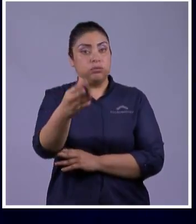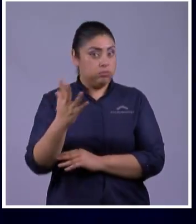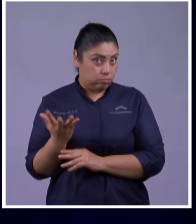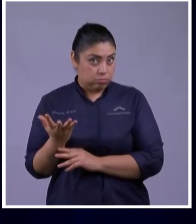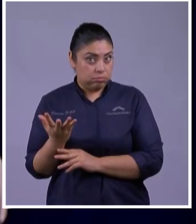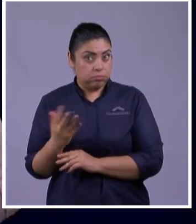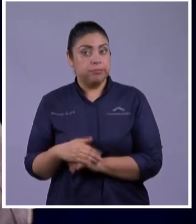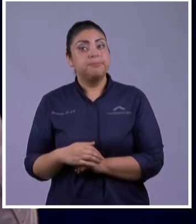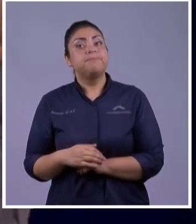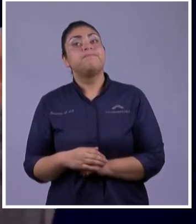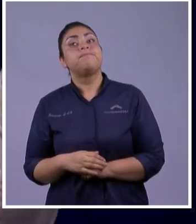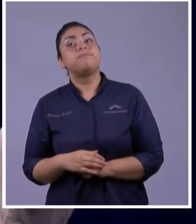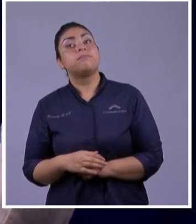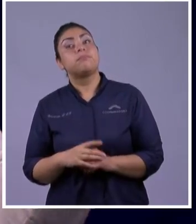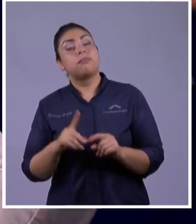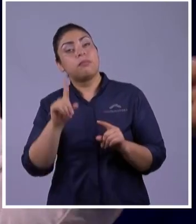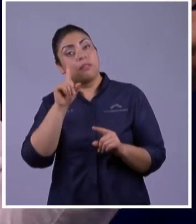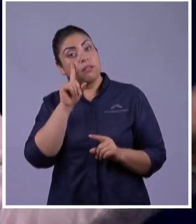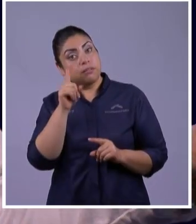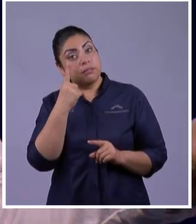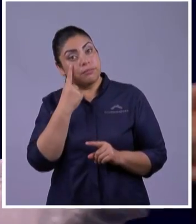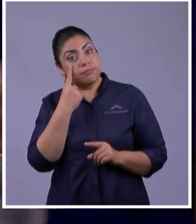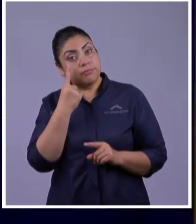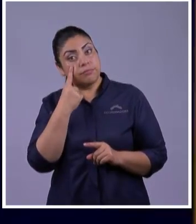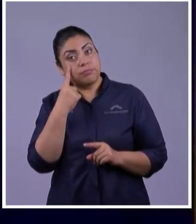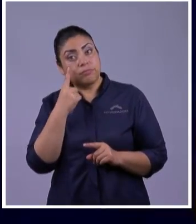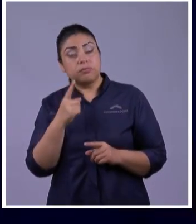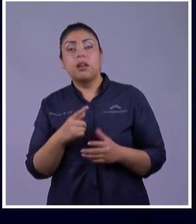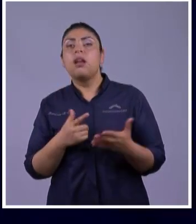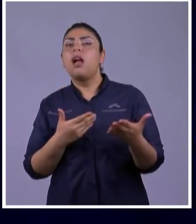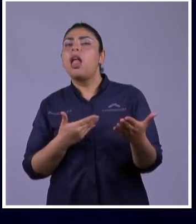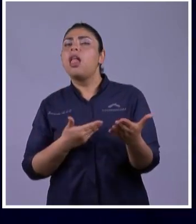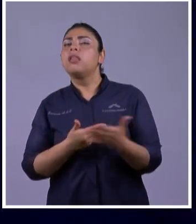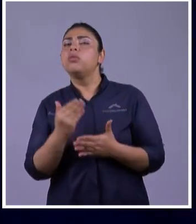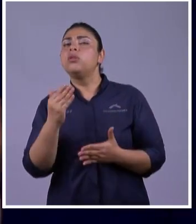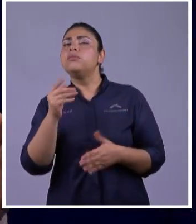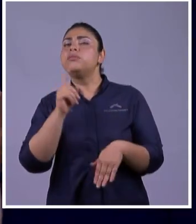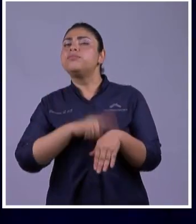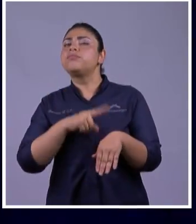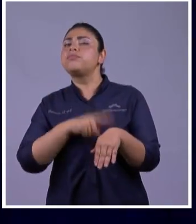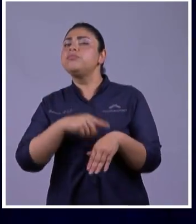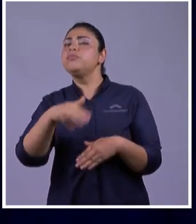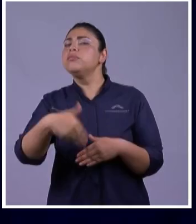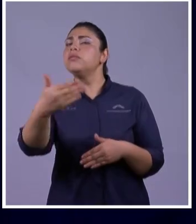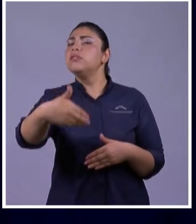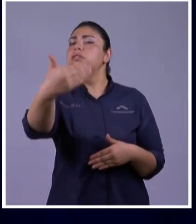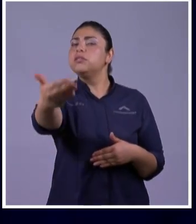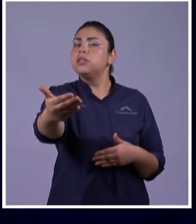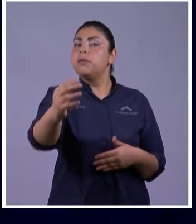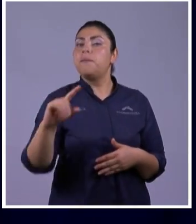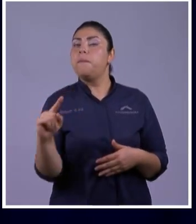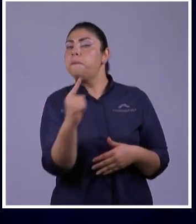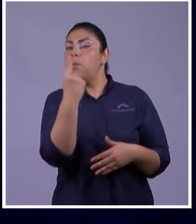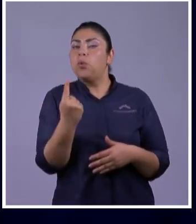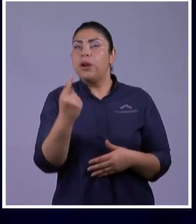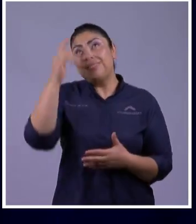puede traer una manifestación sobrenatural si nosotros le creemos a dios en todo lo que